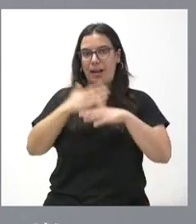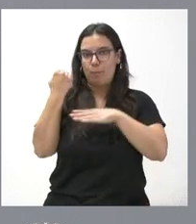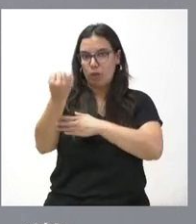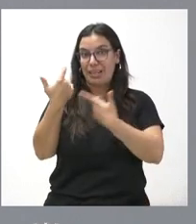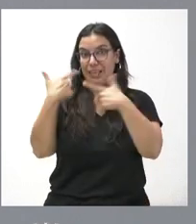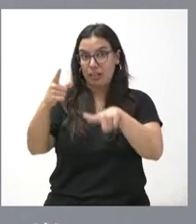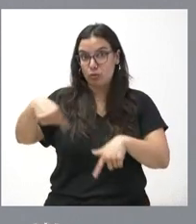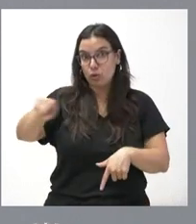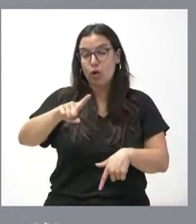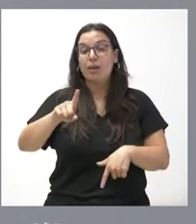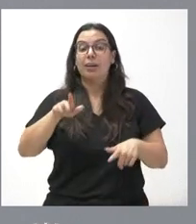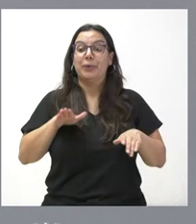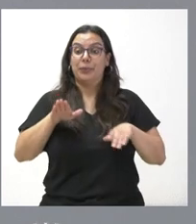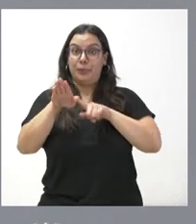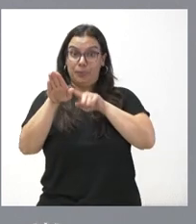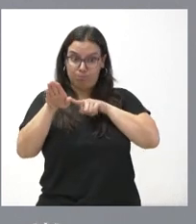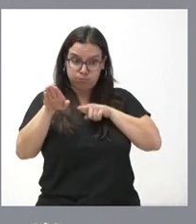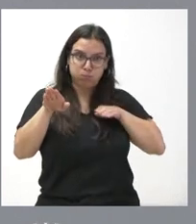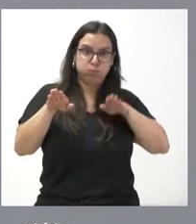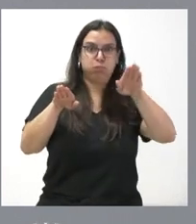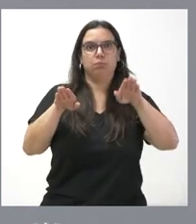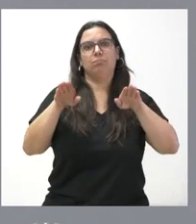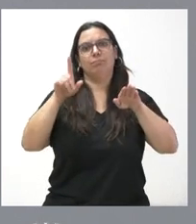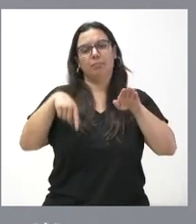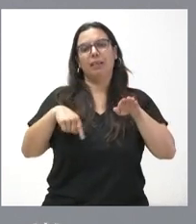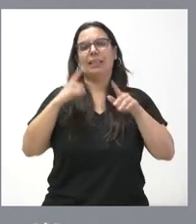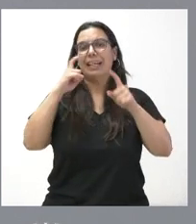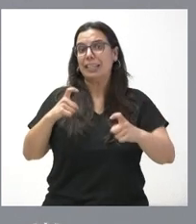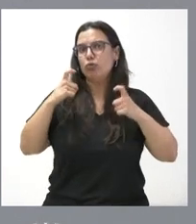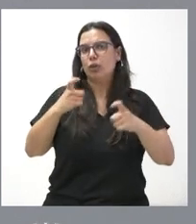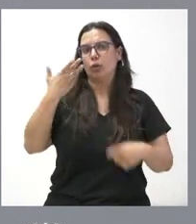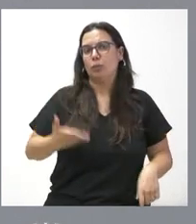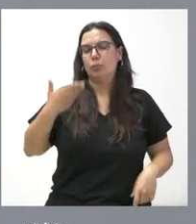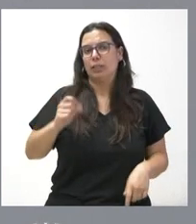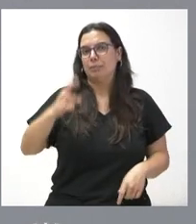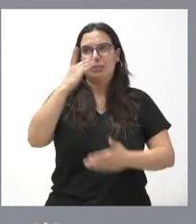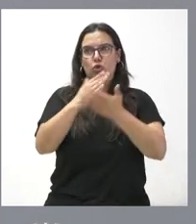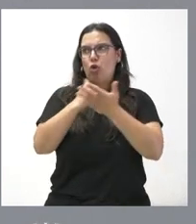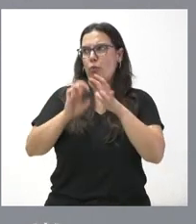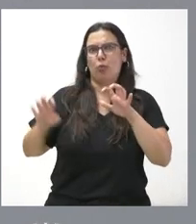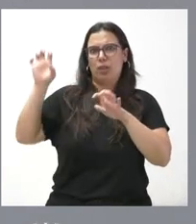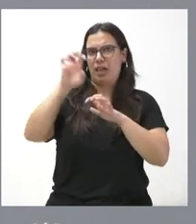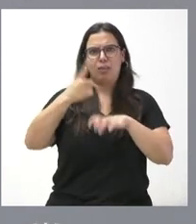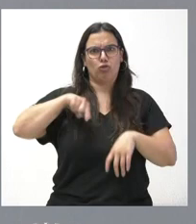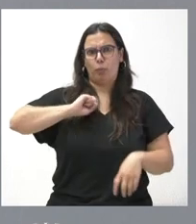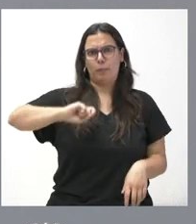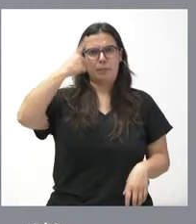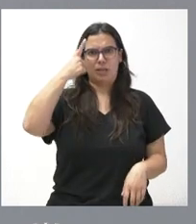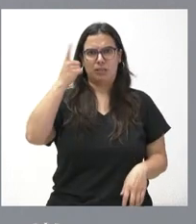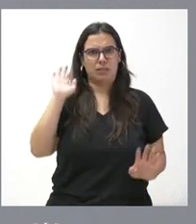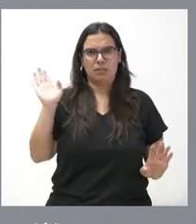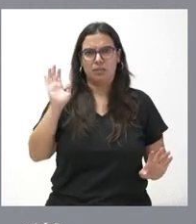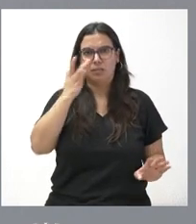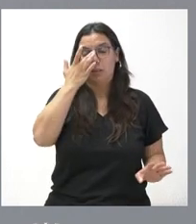que, a la vez, pues sea uno de los esfuerzos más importantes que hace ninguna comunidad autónoma dentro de España en favor de ese sector,